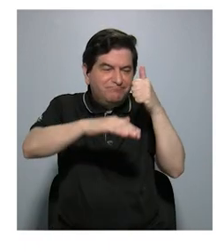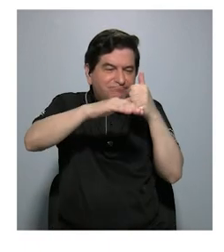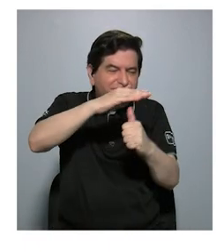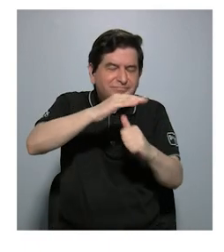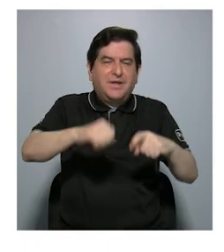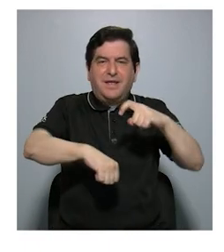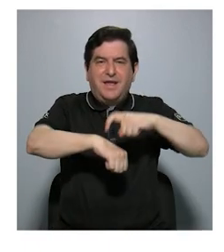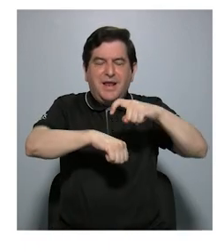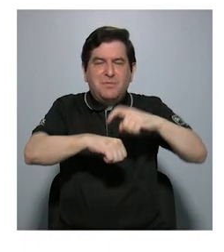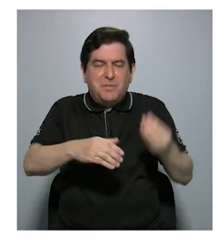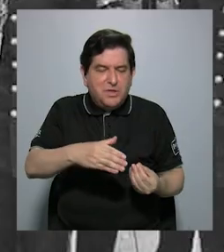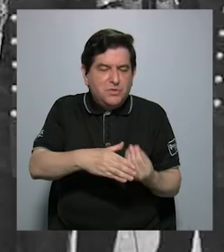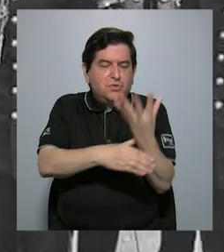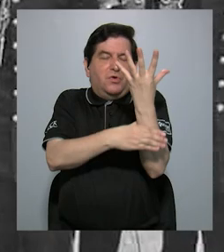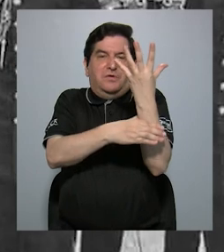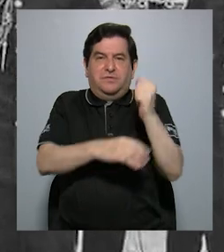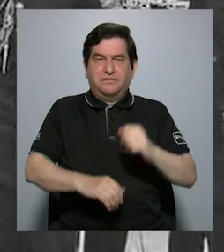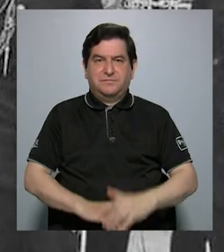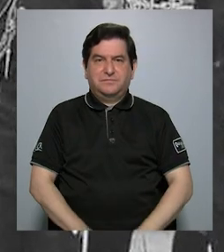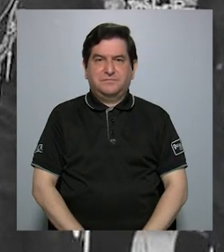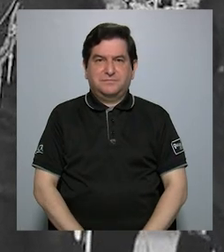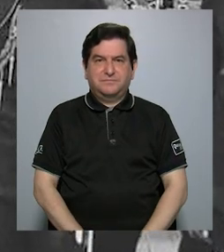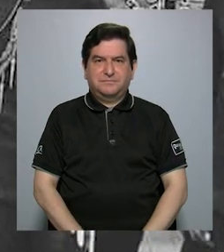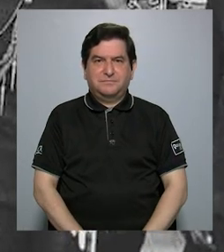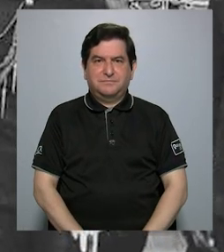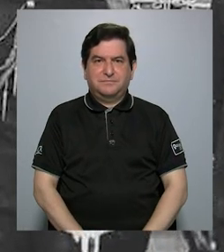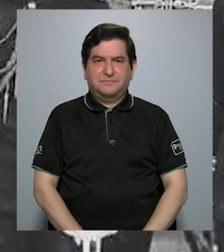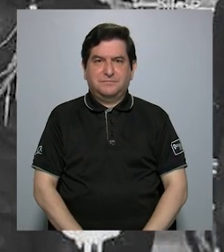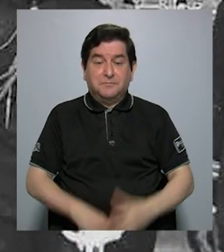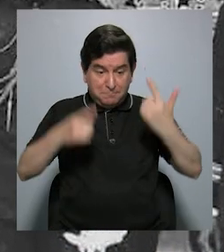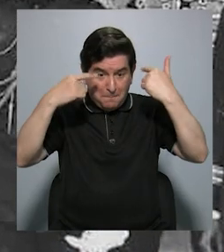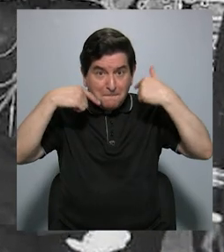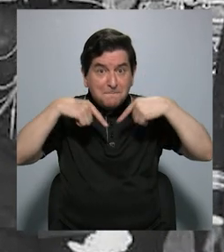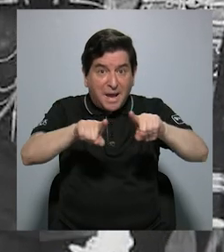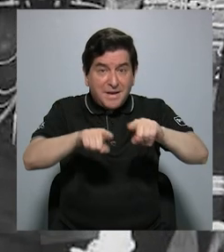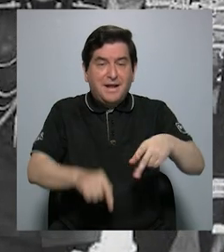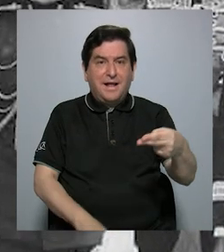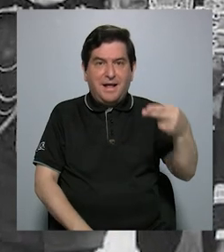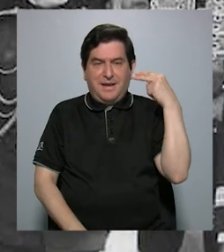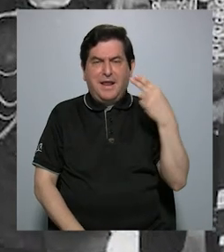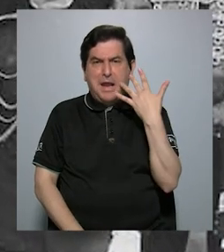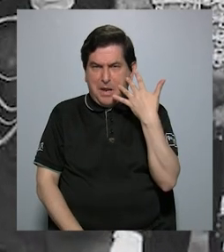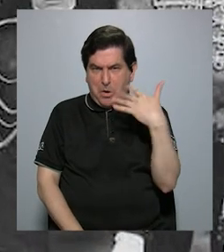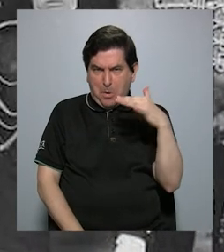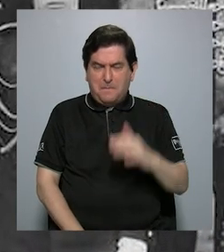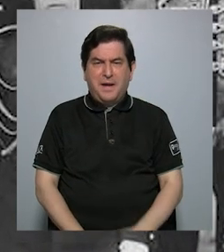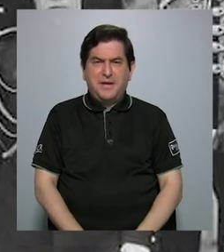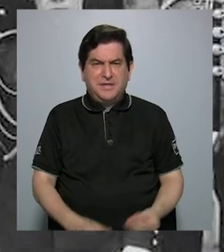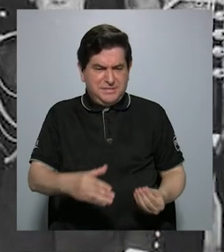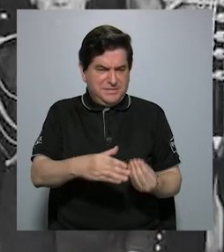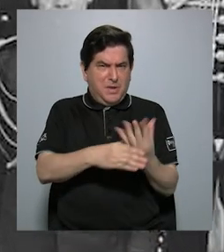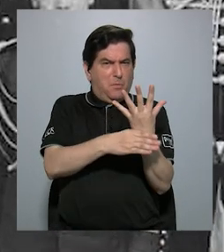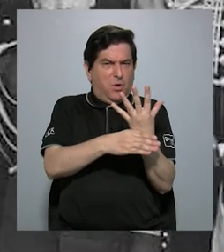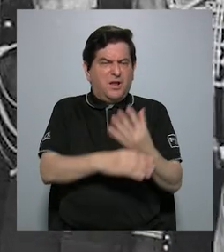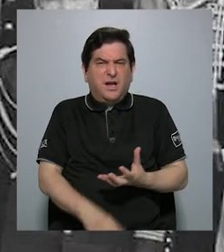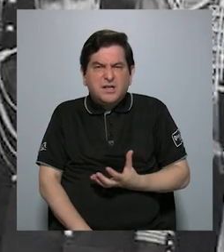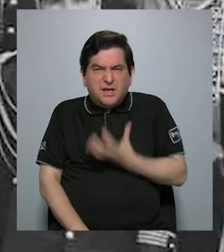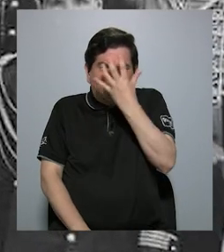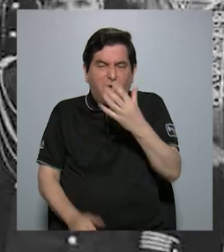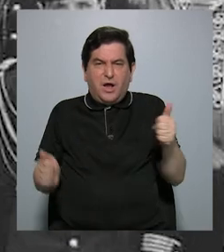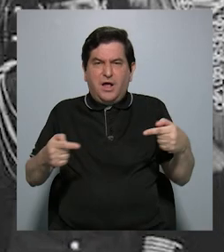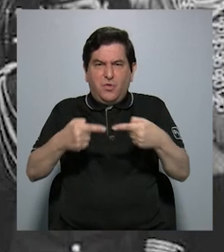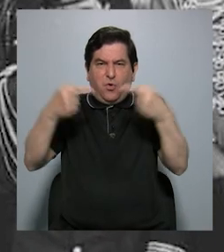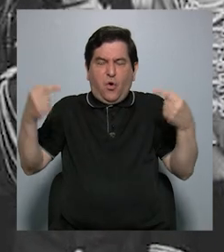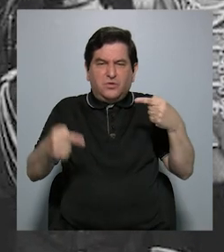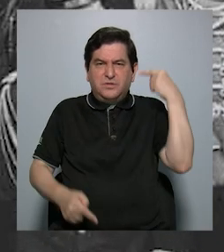fase erupativa del volcán. Es tal el paralelismo de las historias que pareciera que el volcán se enojó con la